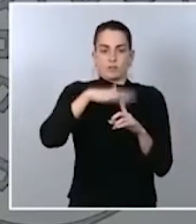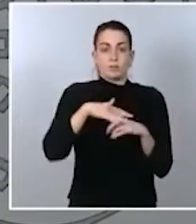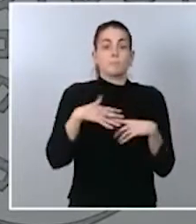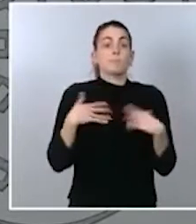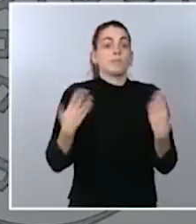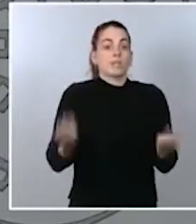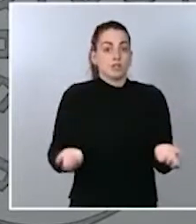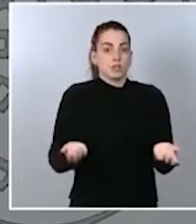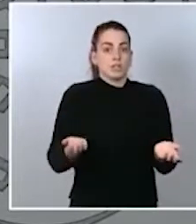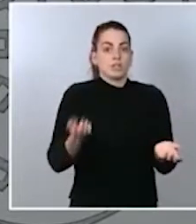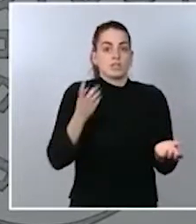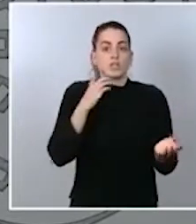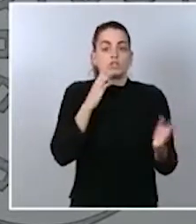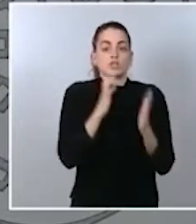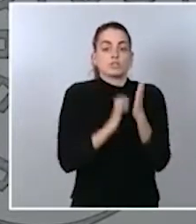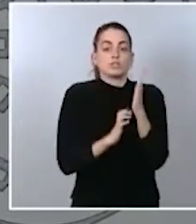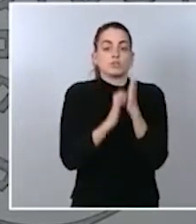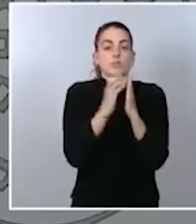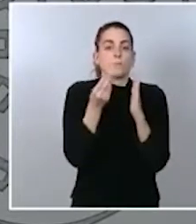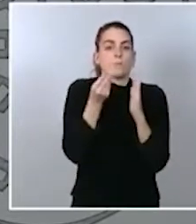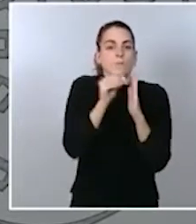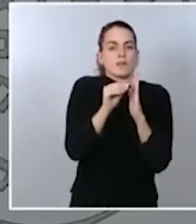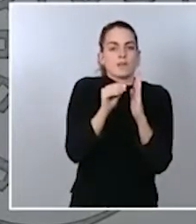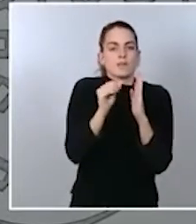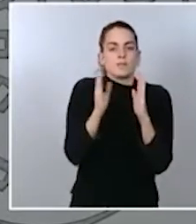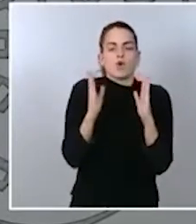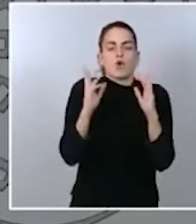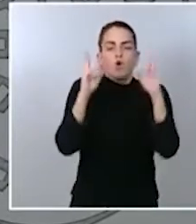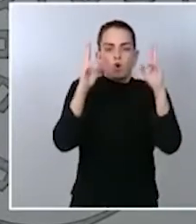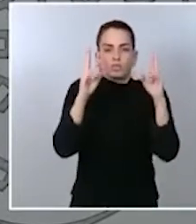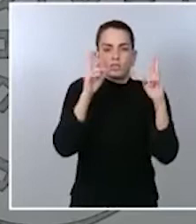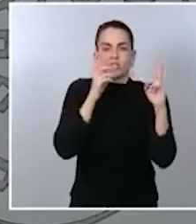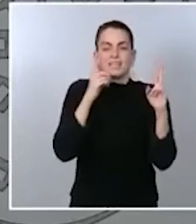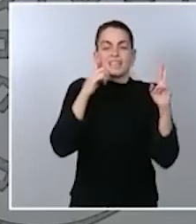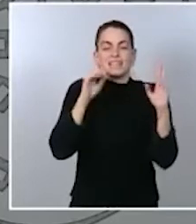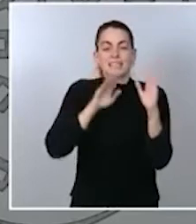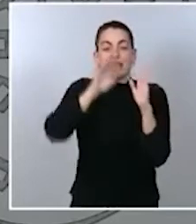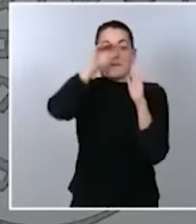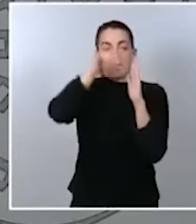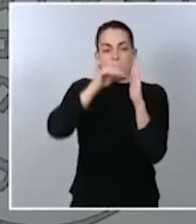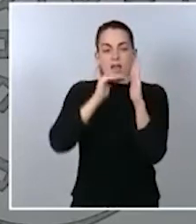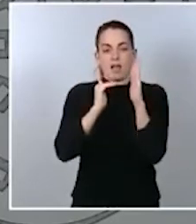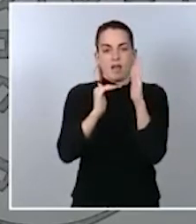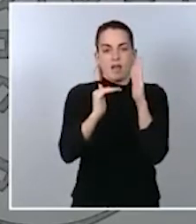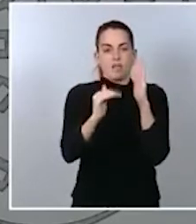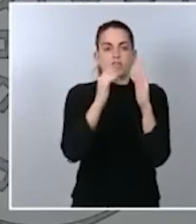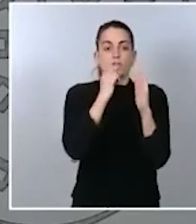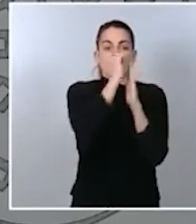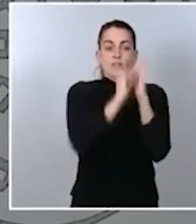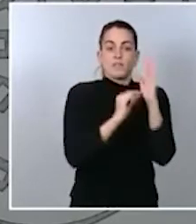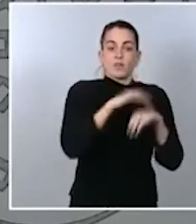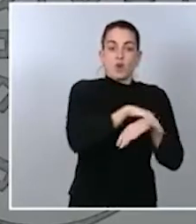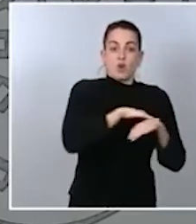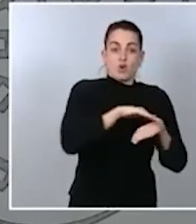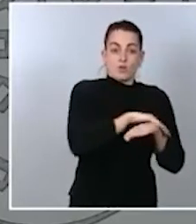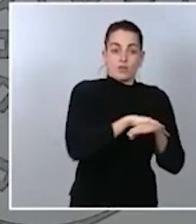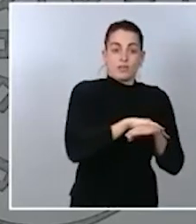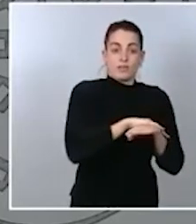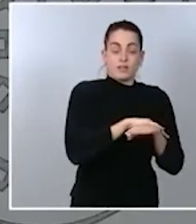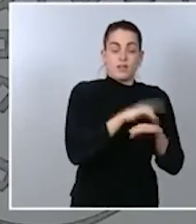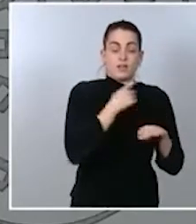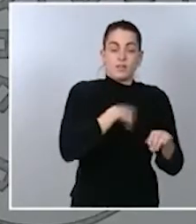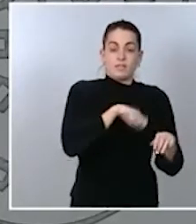puntual que se irá compensando en la medida en que entren en vigor las medidas que el Gobierno de España está marcando y que